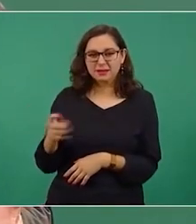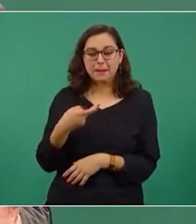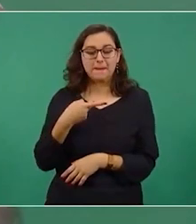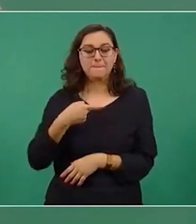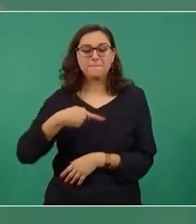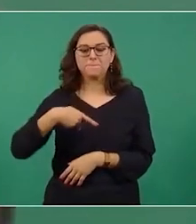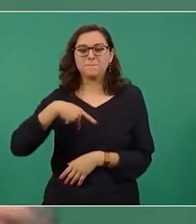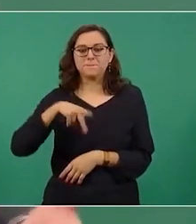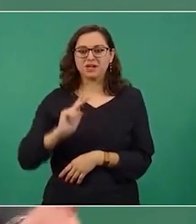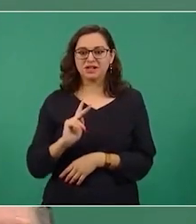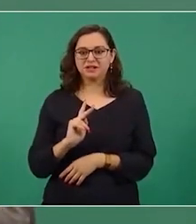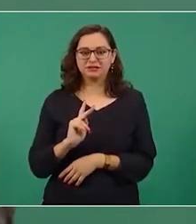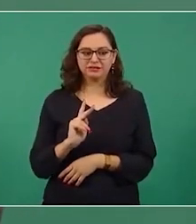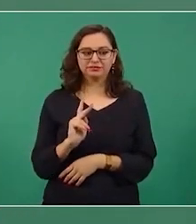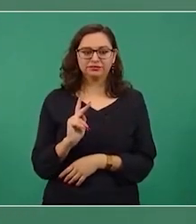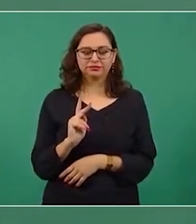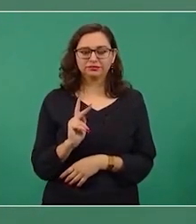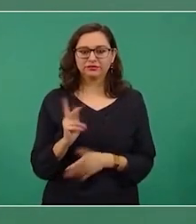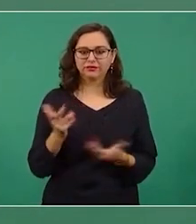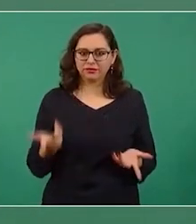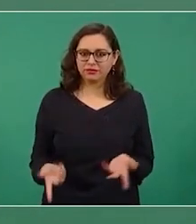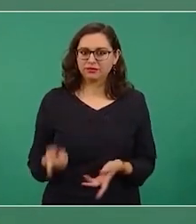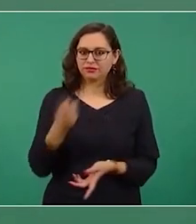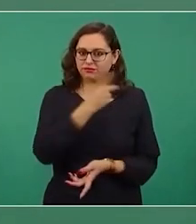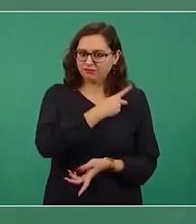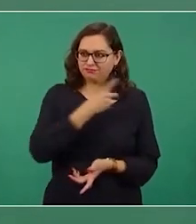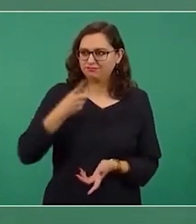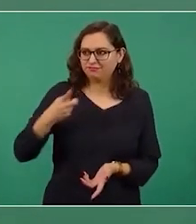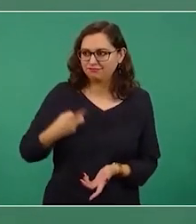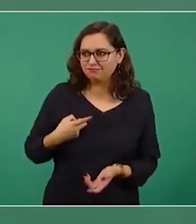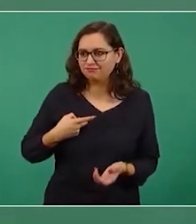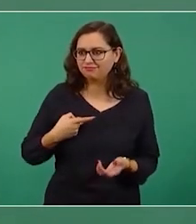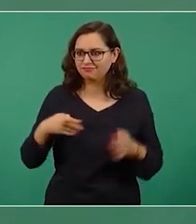tienen que actuar con ética.